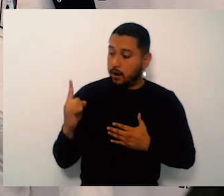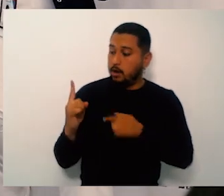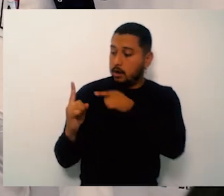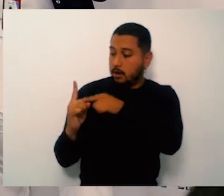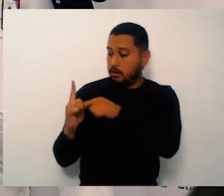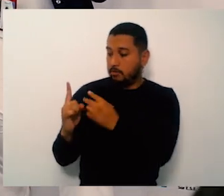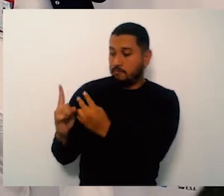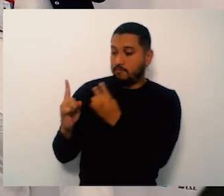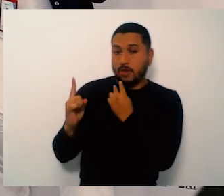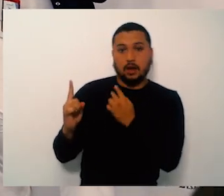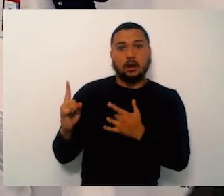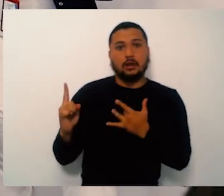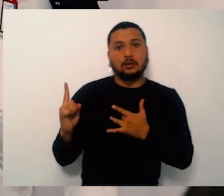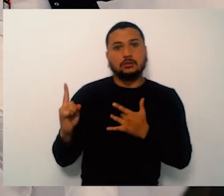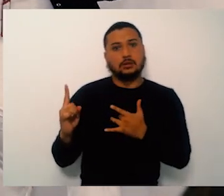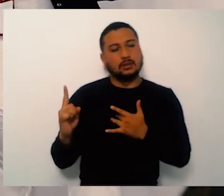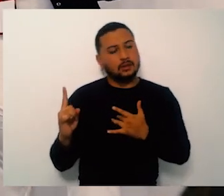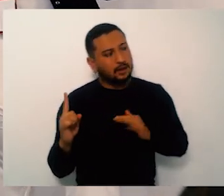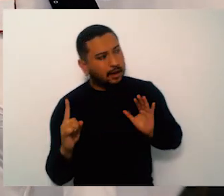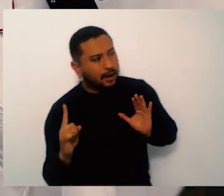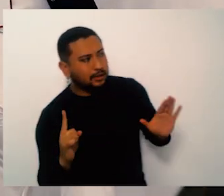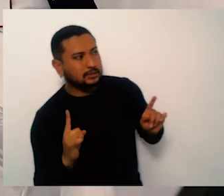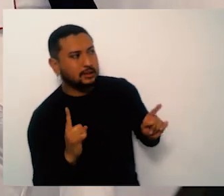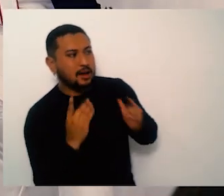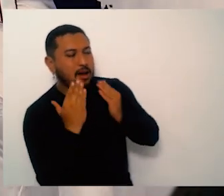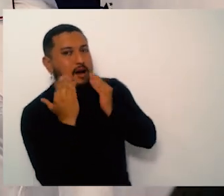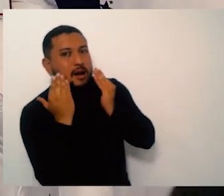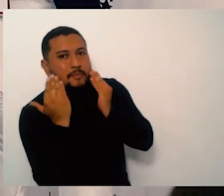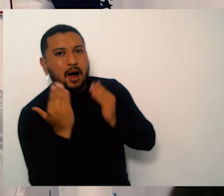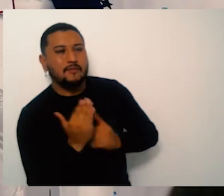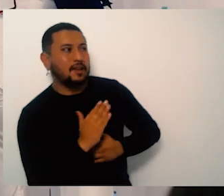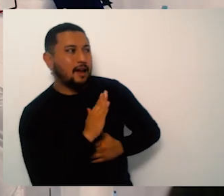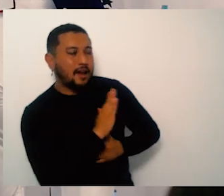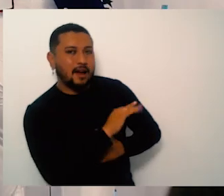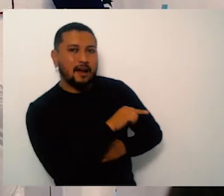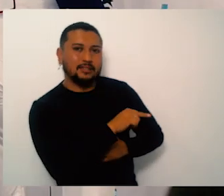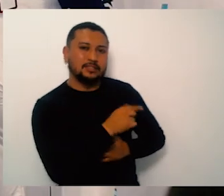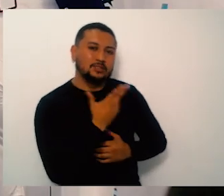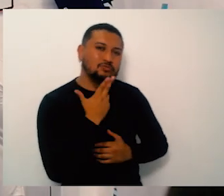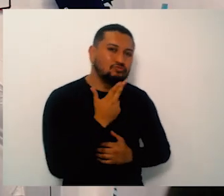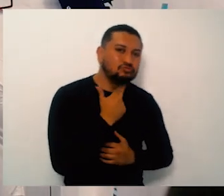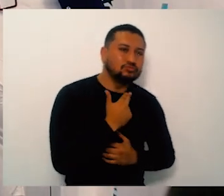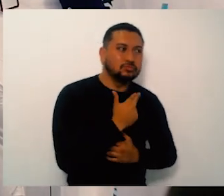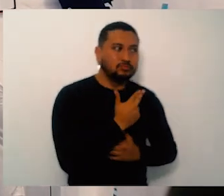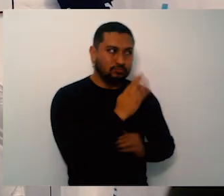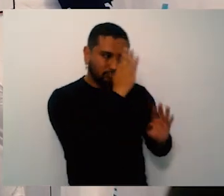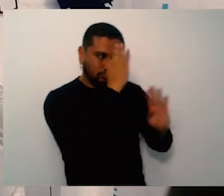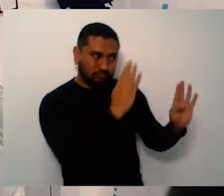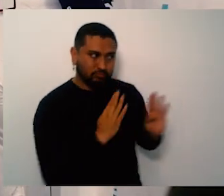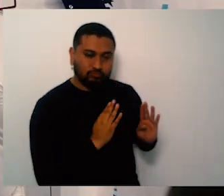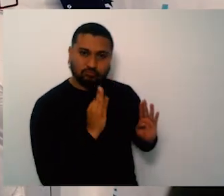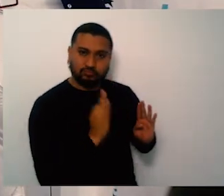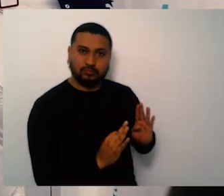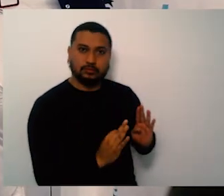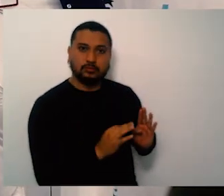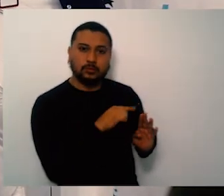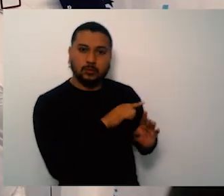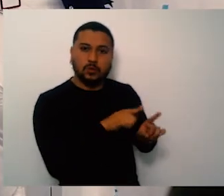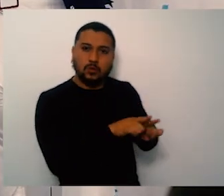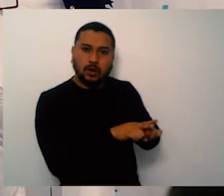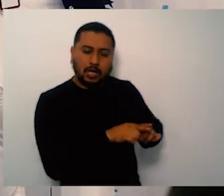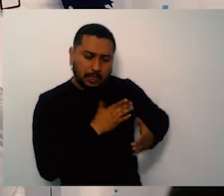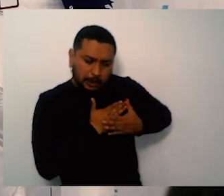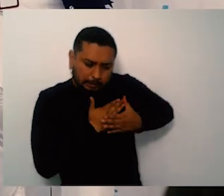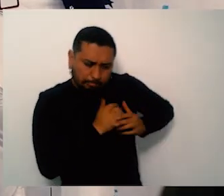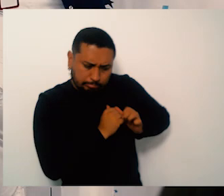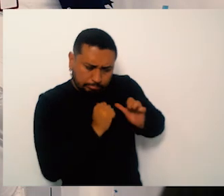En comprometernos a ponerle realmente el corazón y el alma a lo que hacemos todos los días y que sabemos hacer, sin olvidar